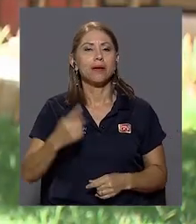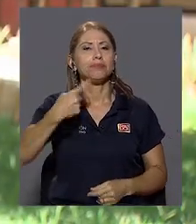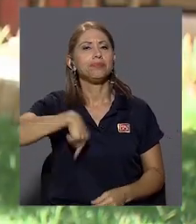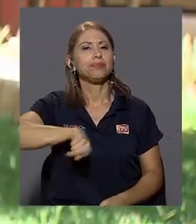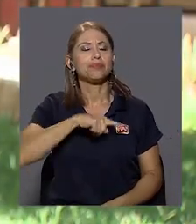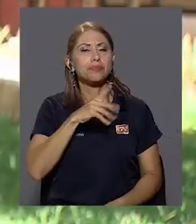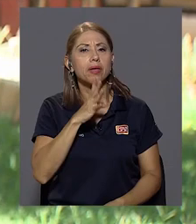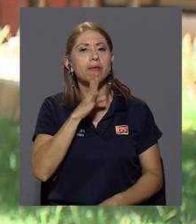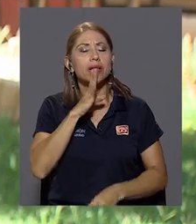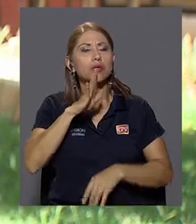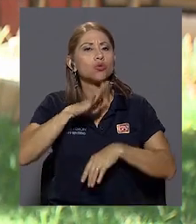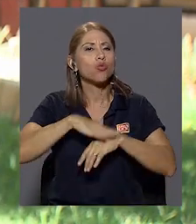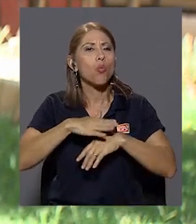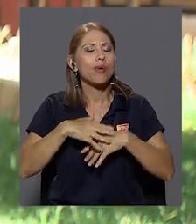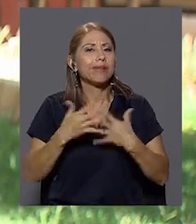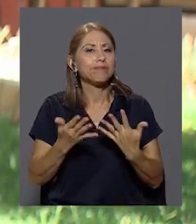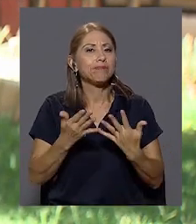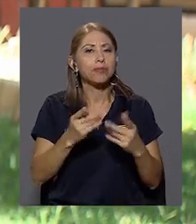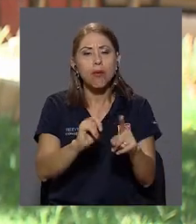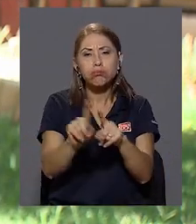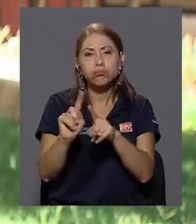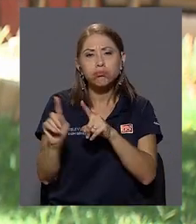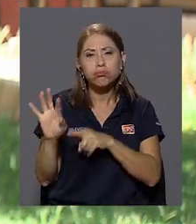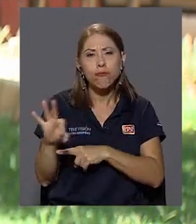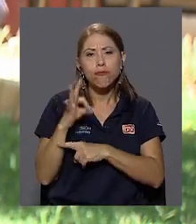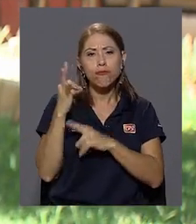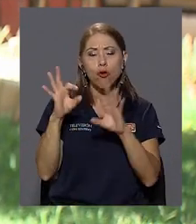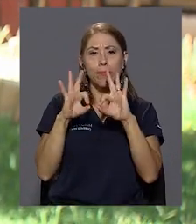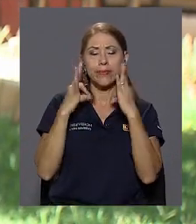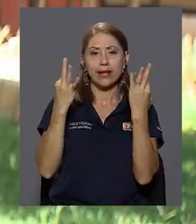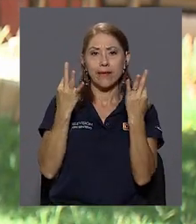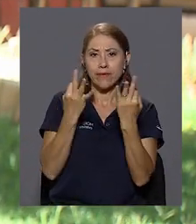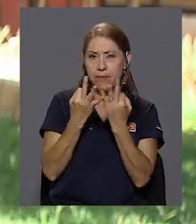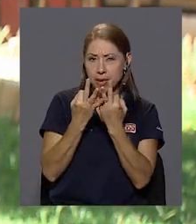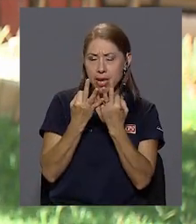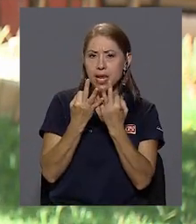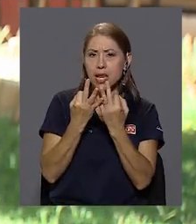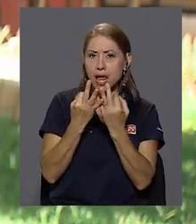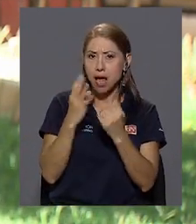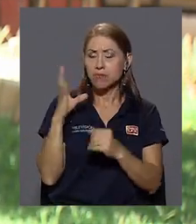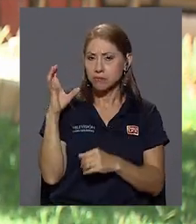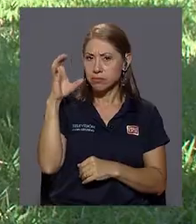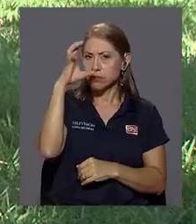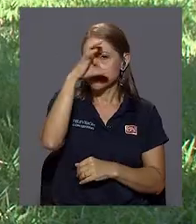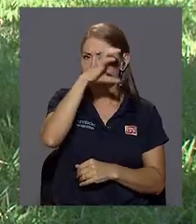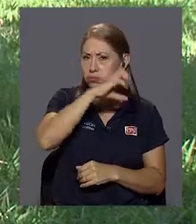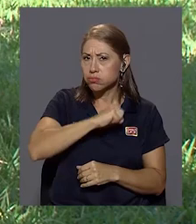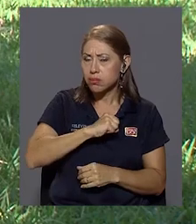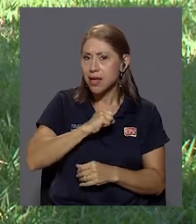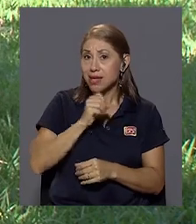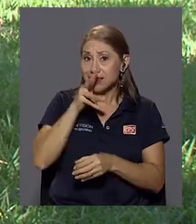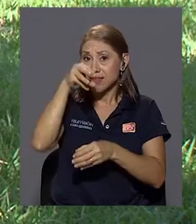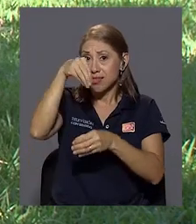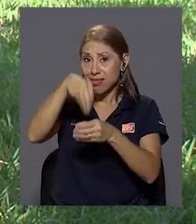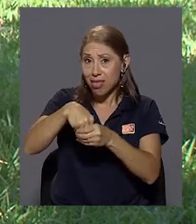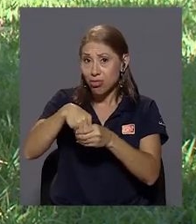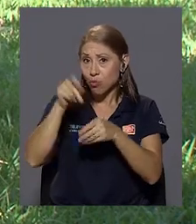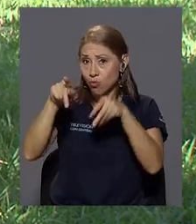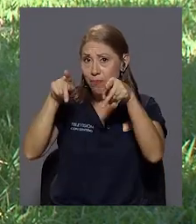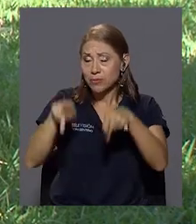hablando un poco de esas maneras de cómo en familia se pueden ir conociendo, ¿verdad? Si hay una adicción.